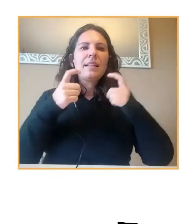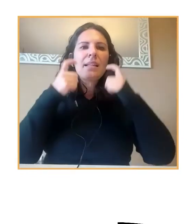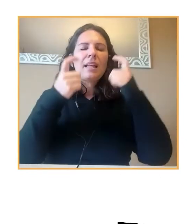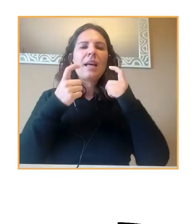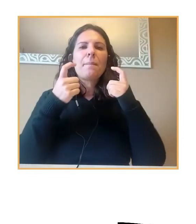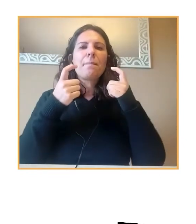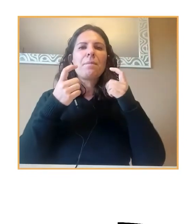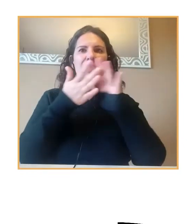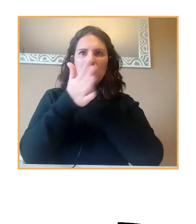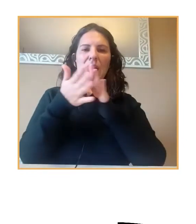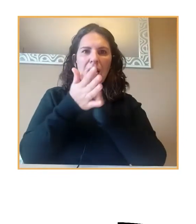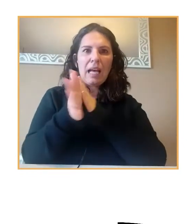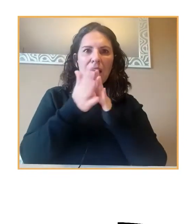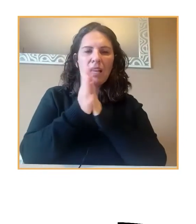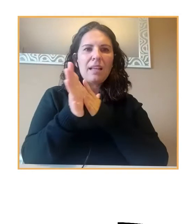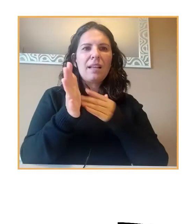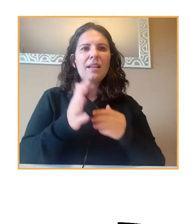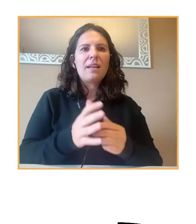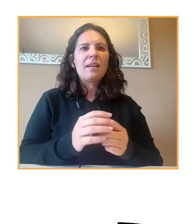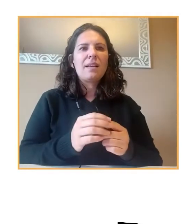las aportaciones las